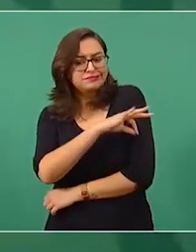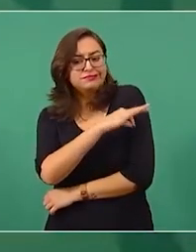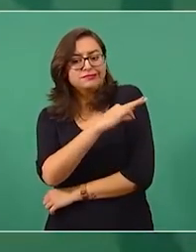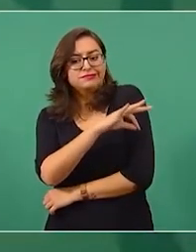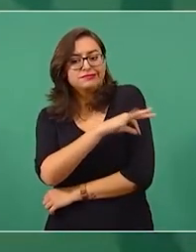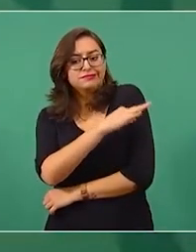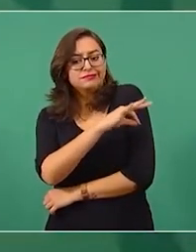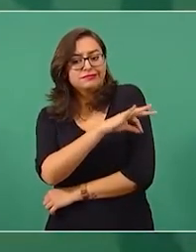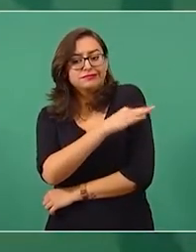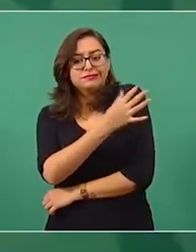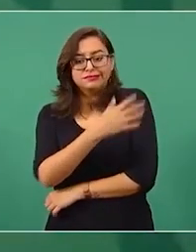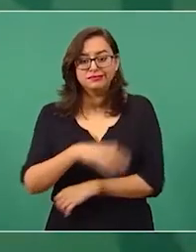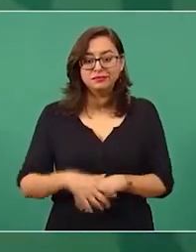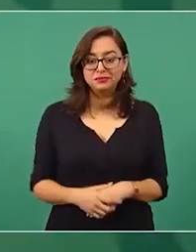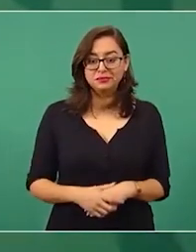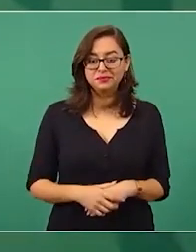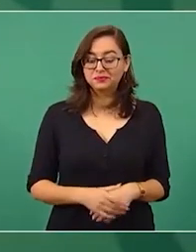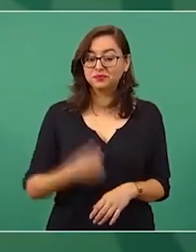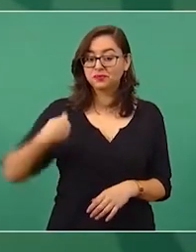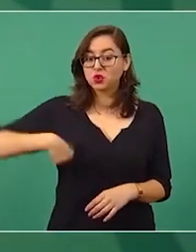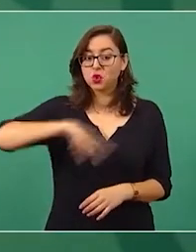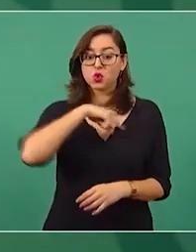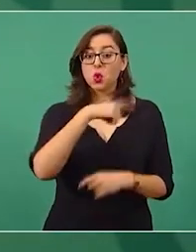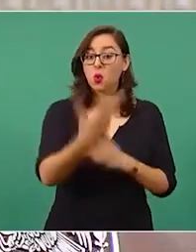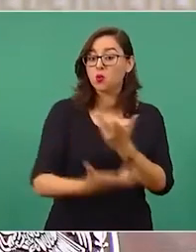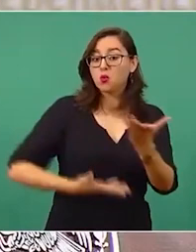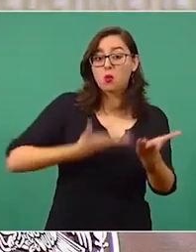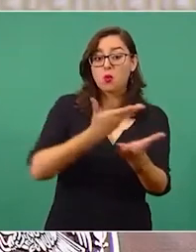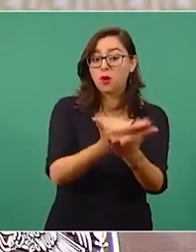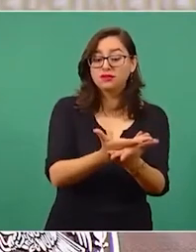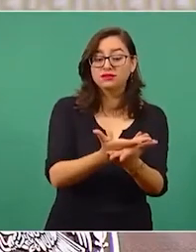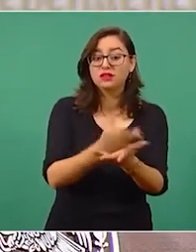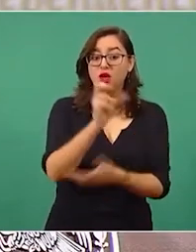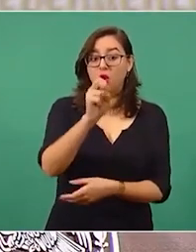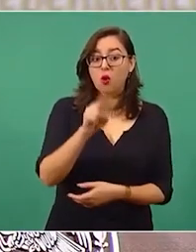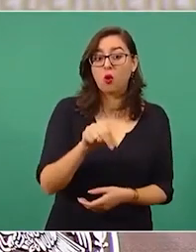nosotros presentamos una propuesta una resolución en la ONU